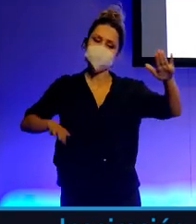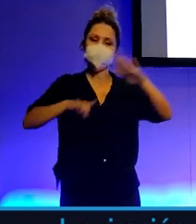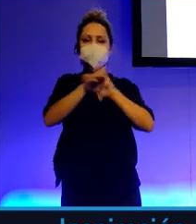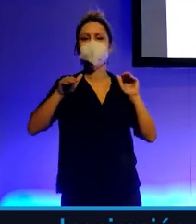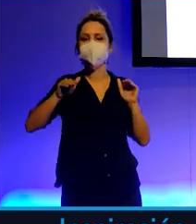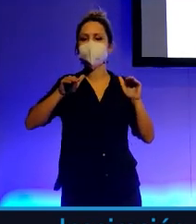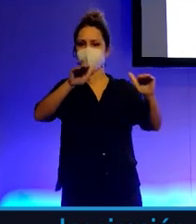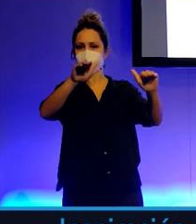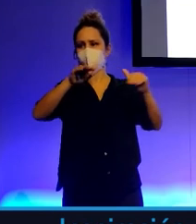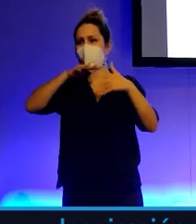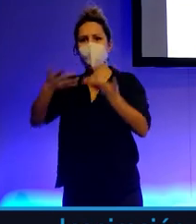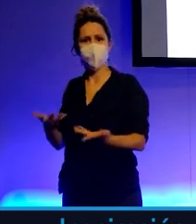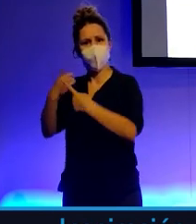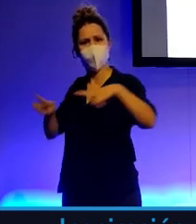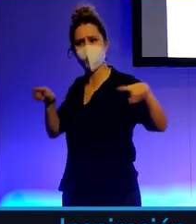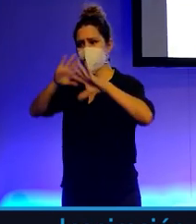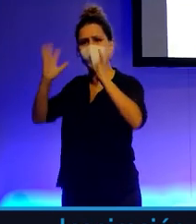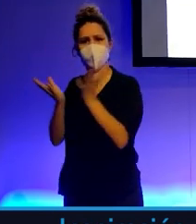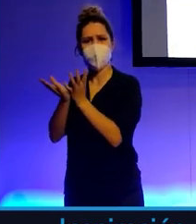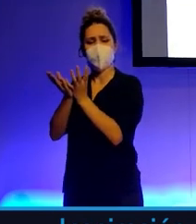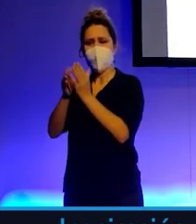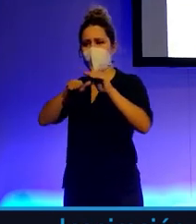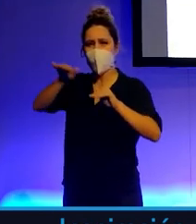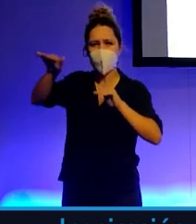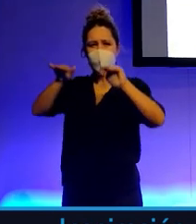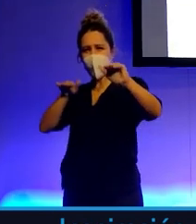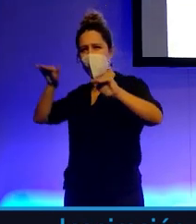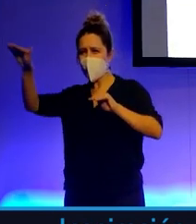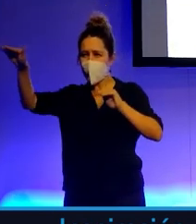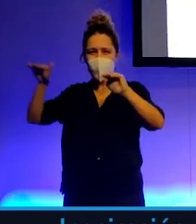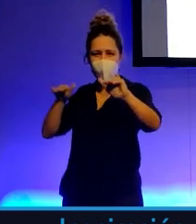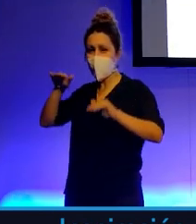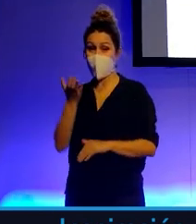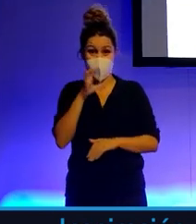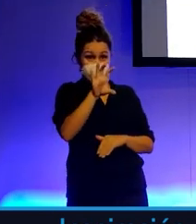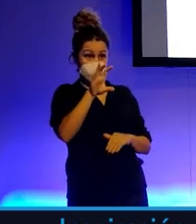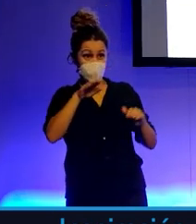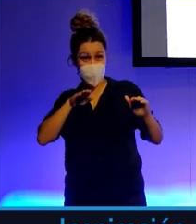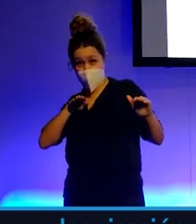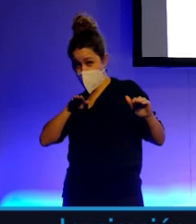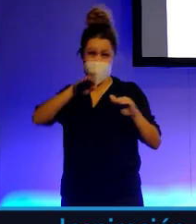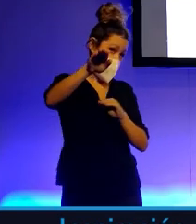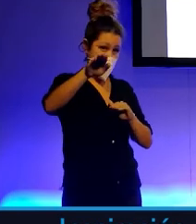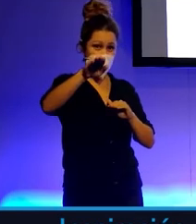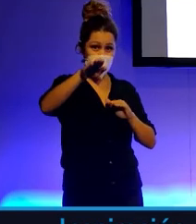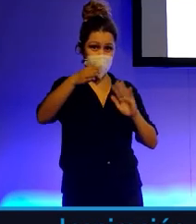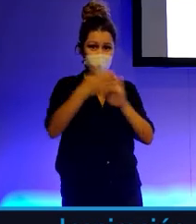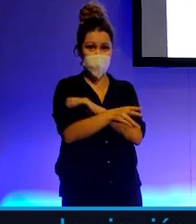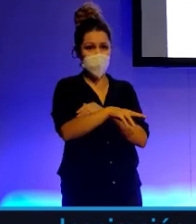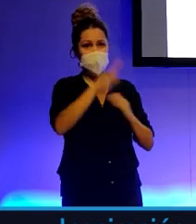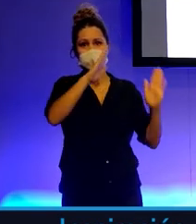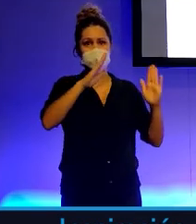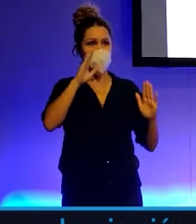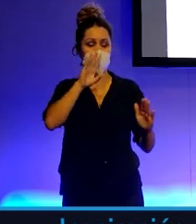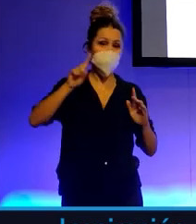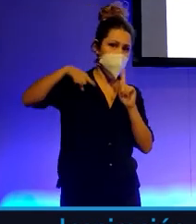No como sucede hoy en el mundo, que tenemos muchas velocidades simultáneas. Países que están con pie y medio en el siglo XXII, países que todavía están